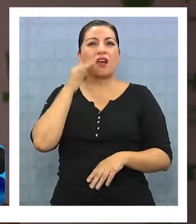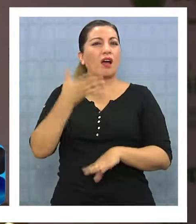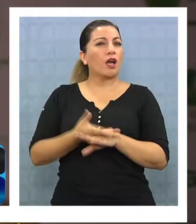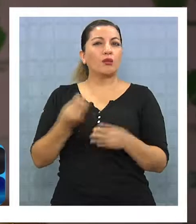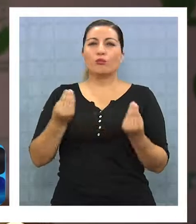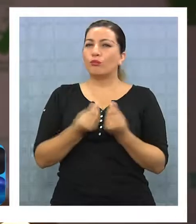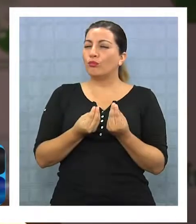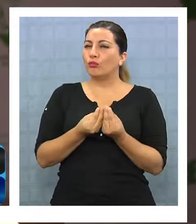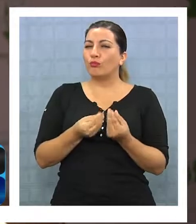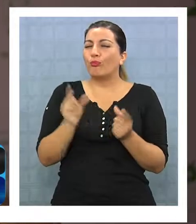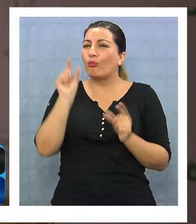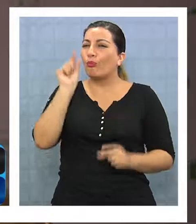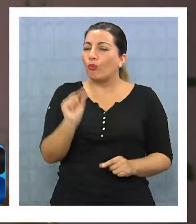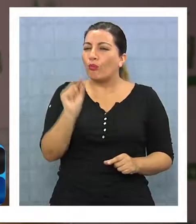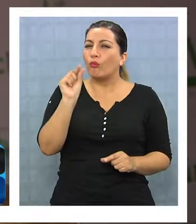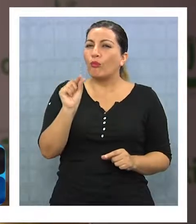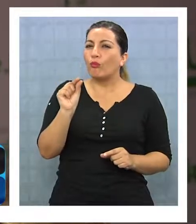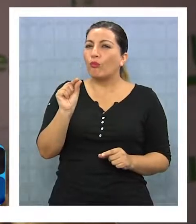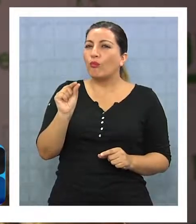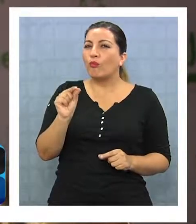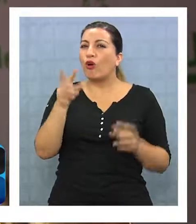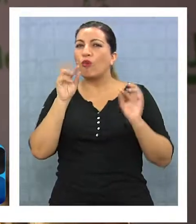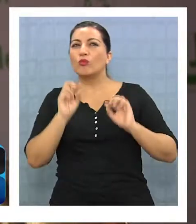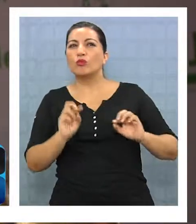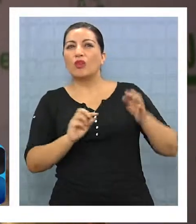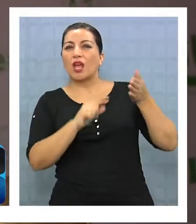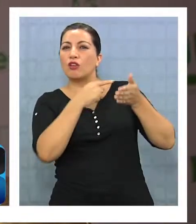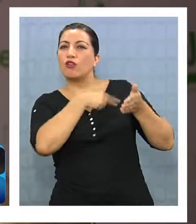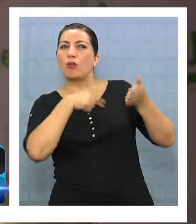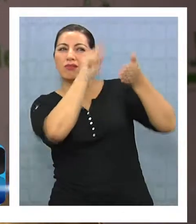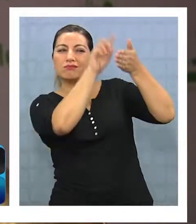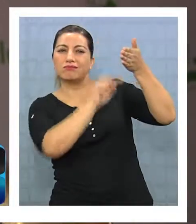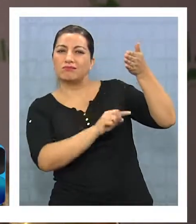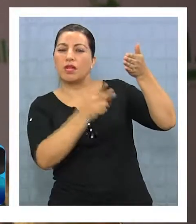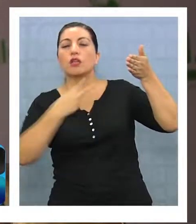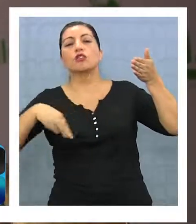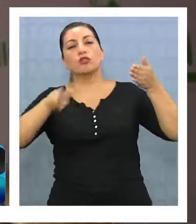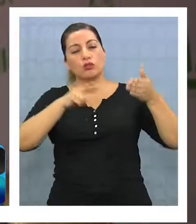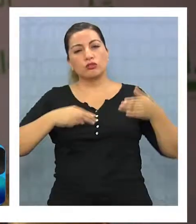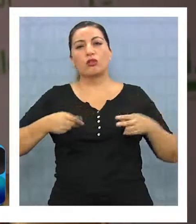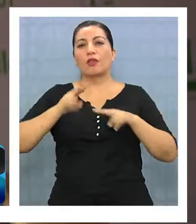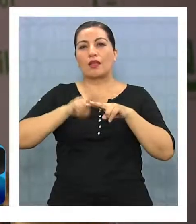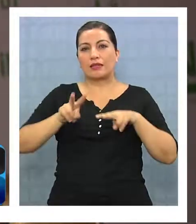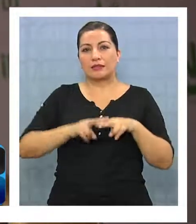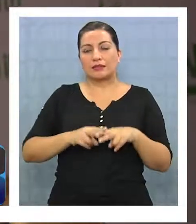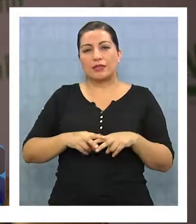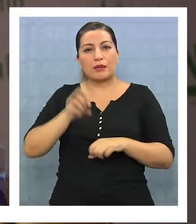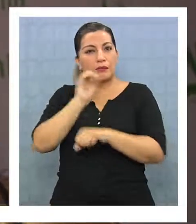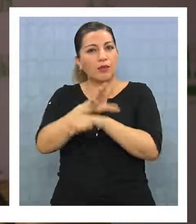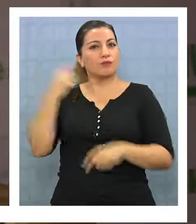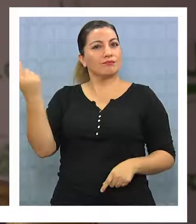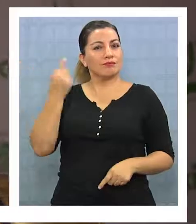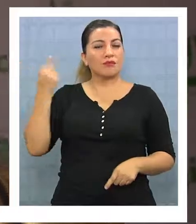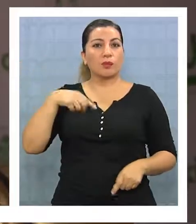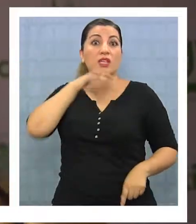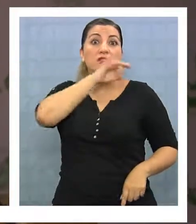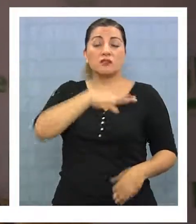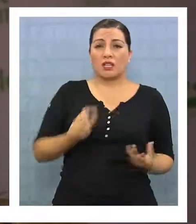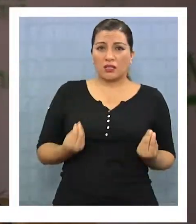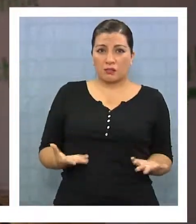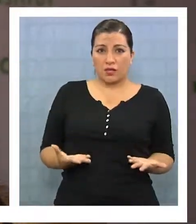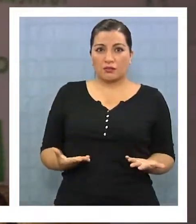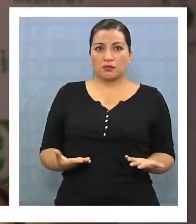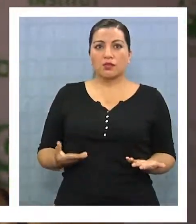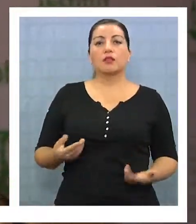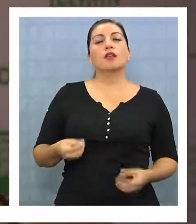pocas posibilidades de ver películas. Entonces, las películas chilenas no llegan, nosotros estamos haciendo un esfuerzo por traer muchas producciones nacionales también. En Chile está pasando mucho y